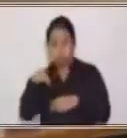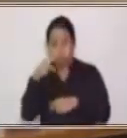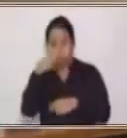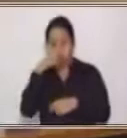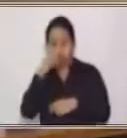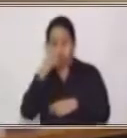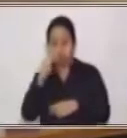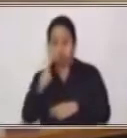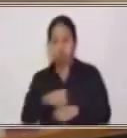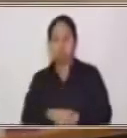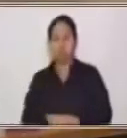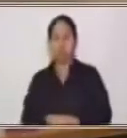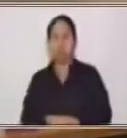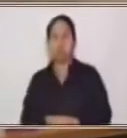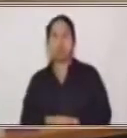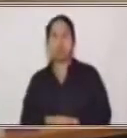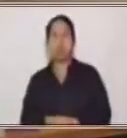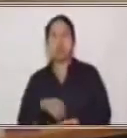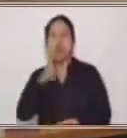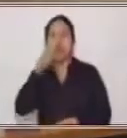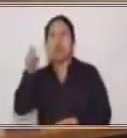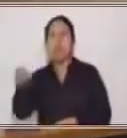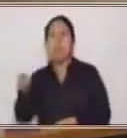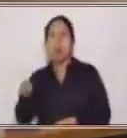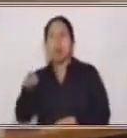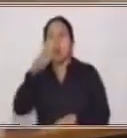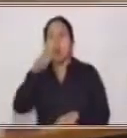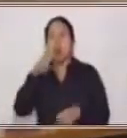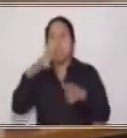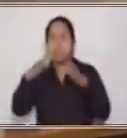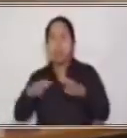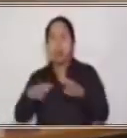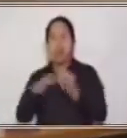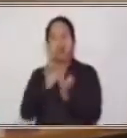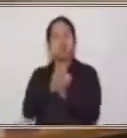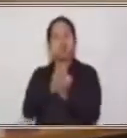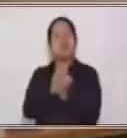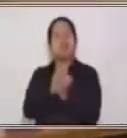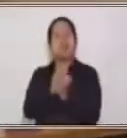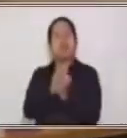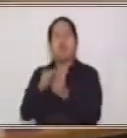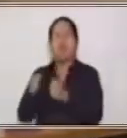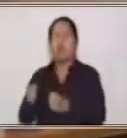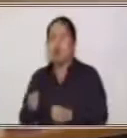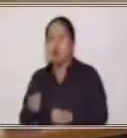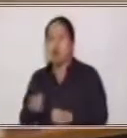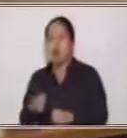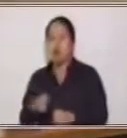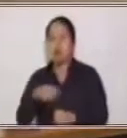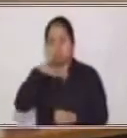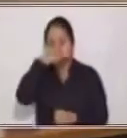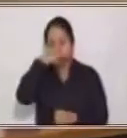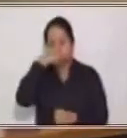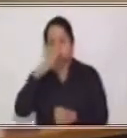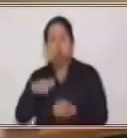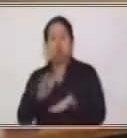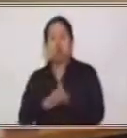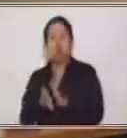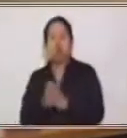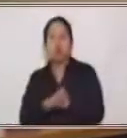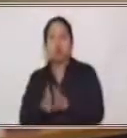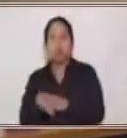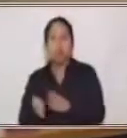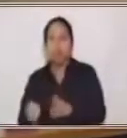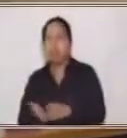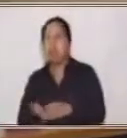hay un plato que trae media libra de chicharrón, ensalada rusa y 3 tortillas, y eso aproximadamente vale 13